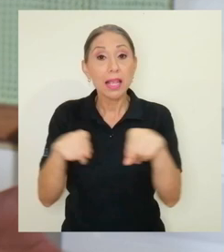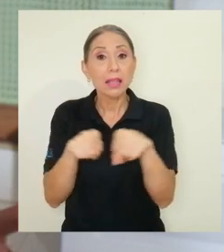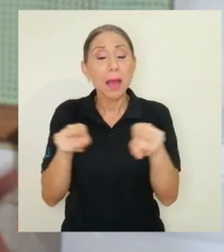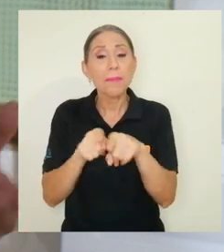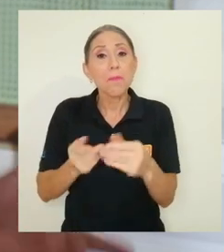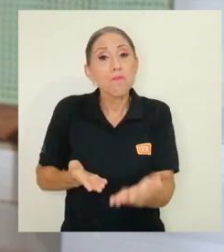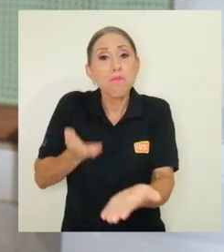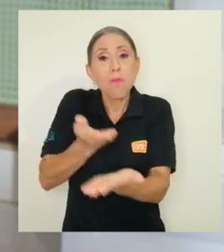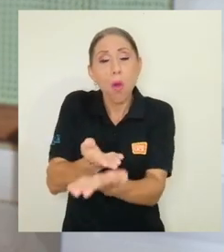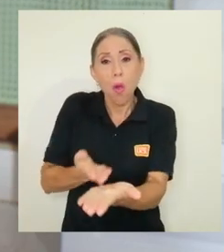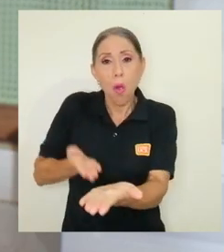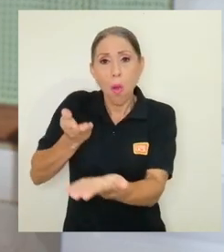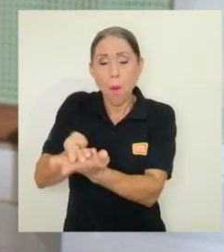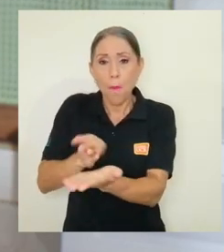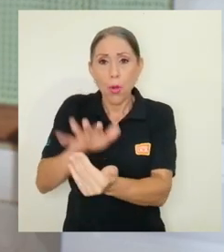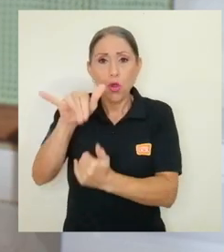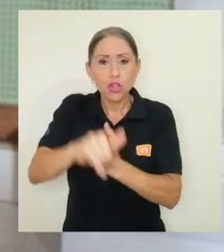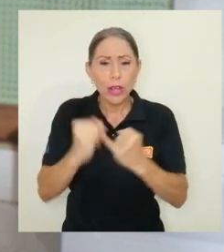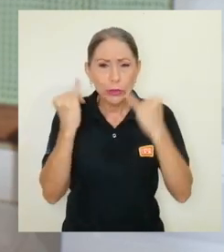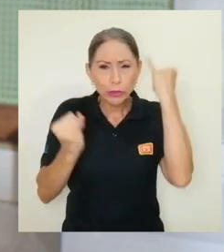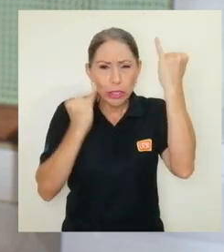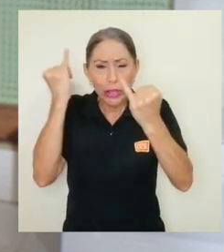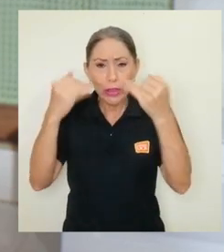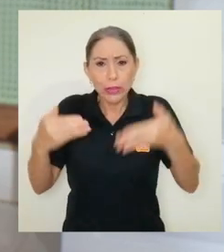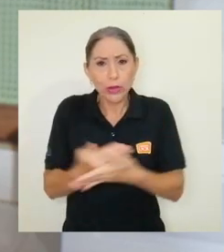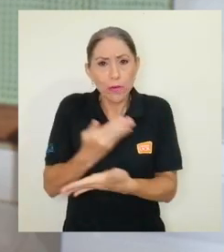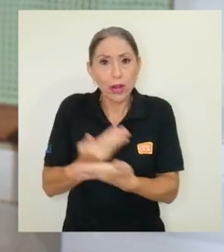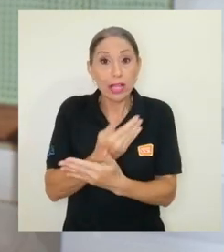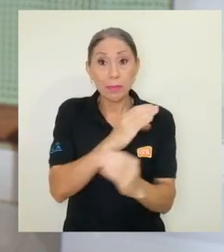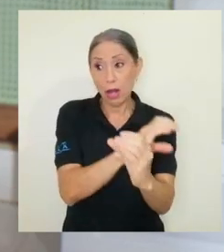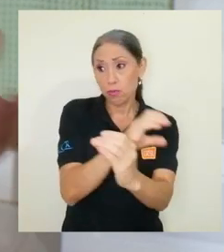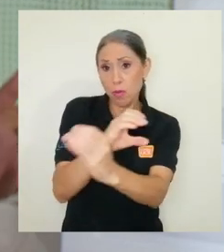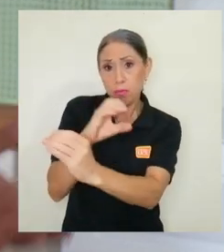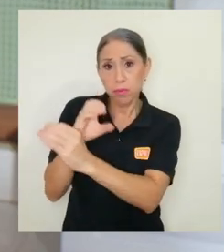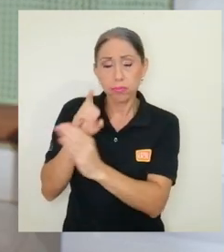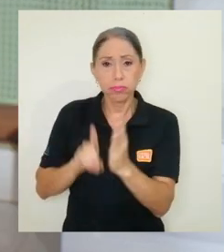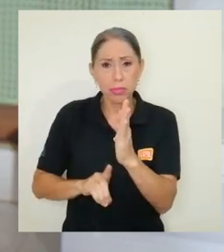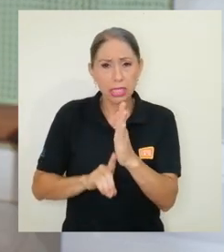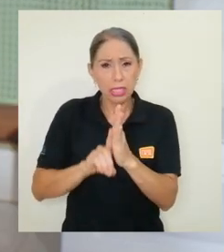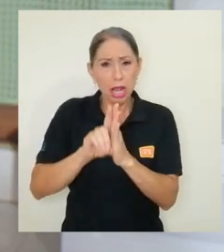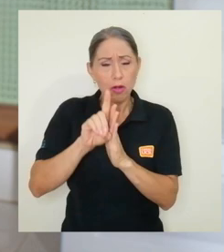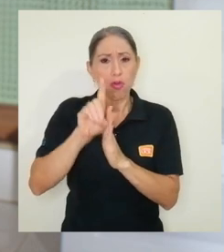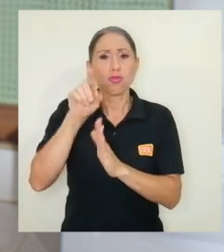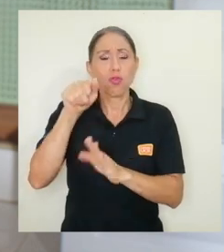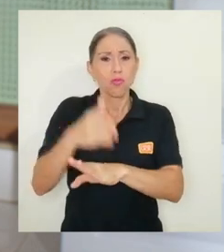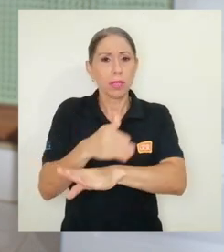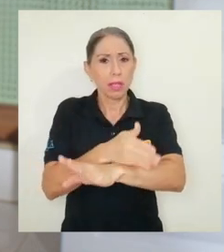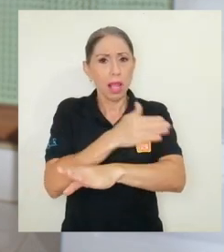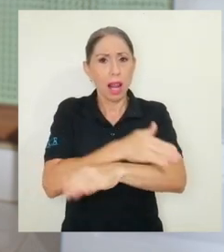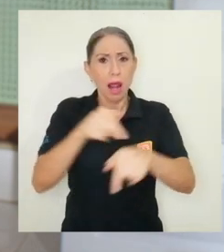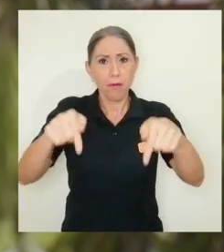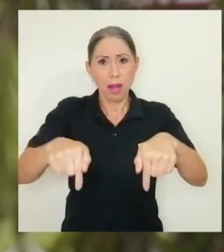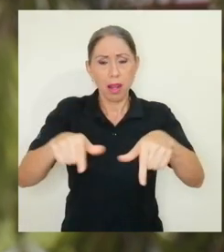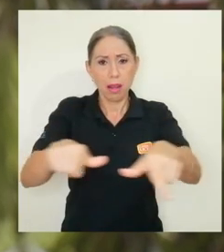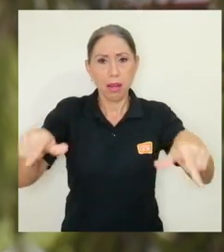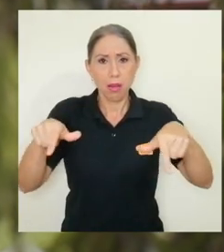para poder proponer proyectos proponen ideas innovadoras para la conservación y para el desarrollo de la región